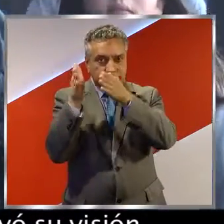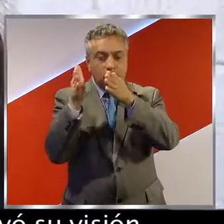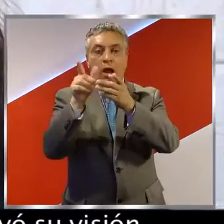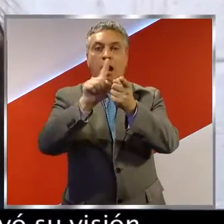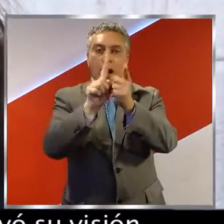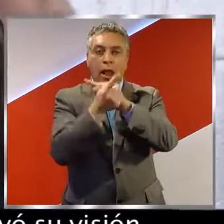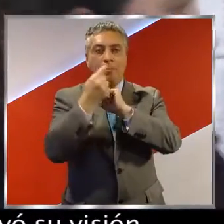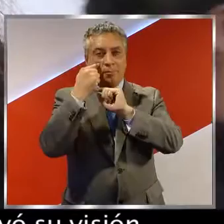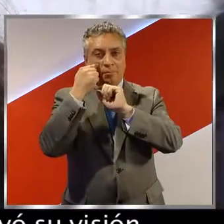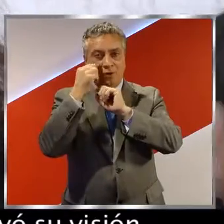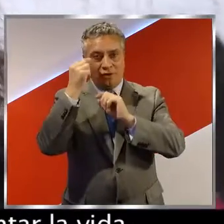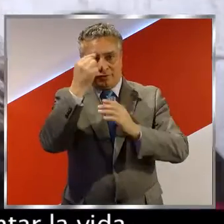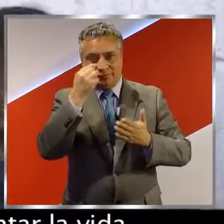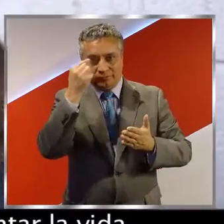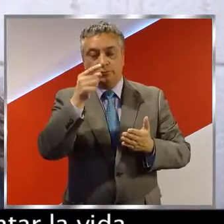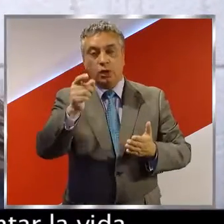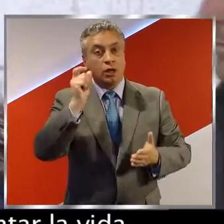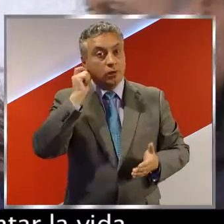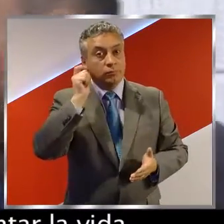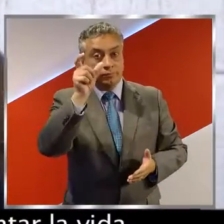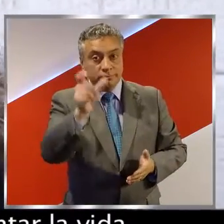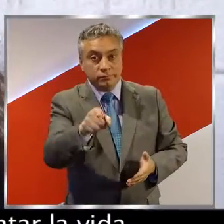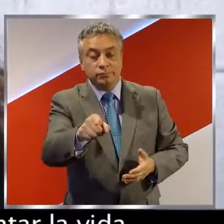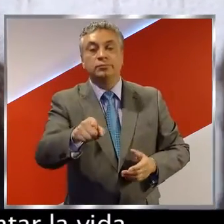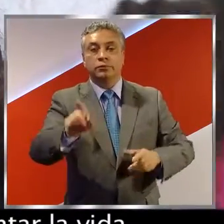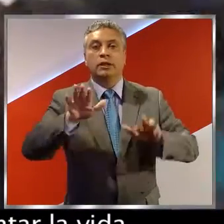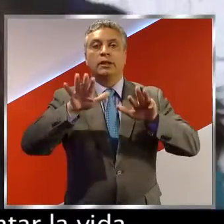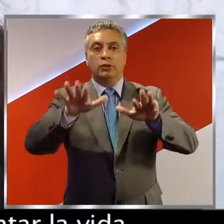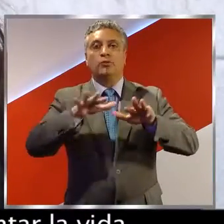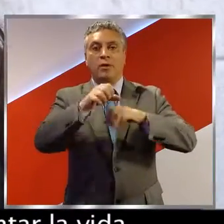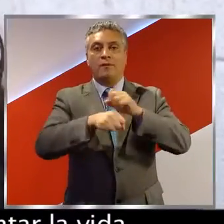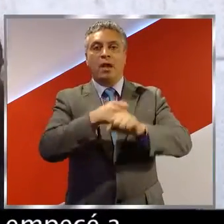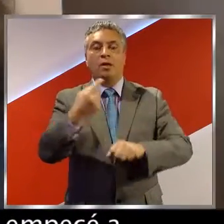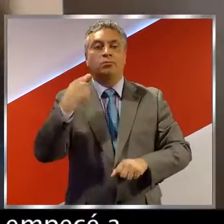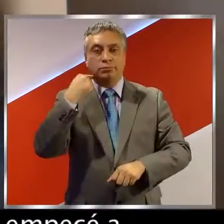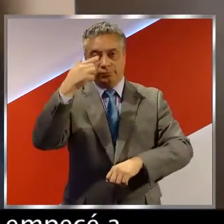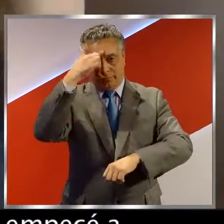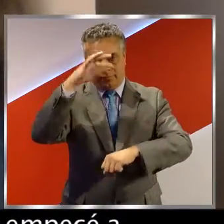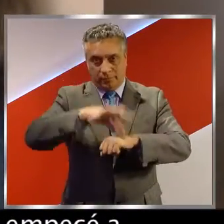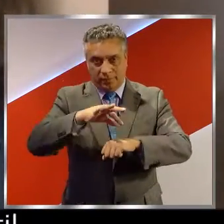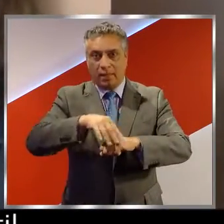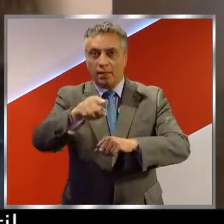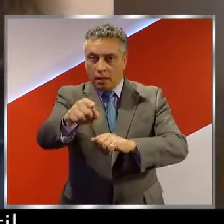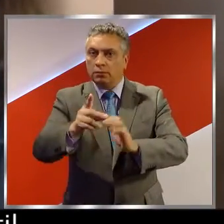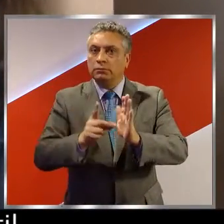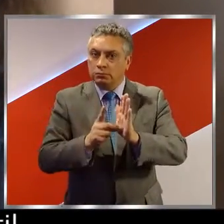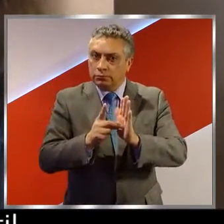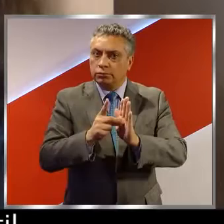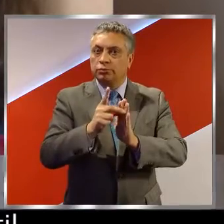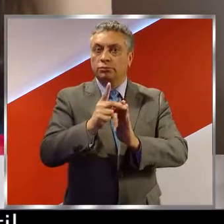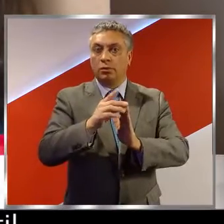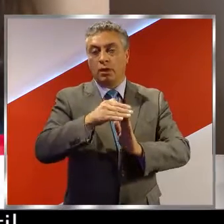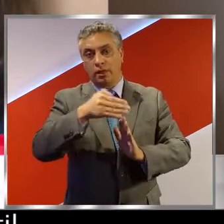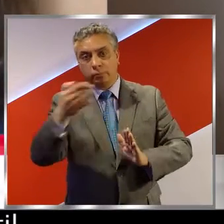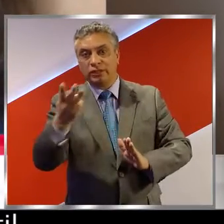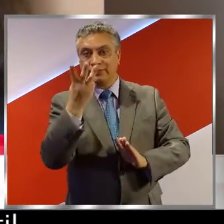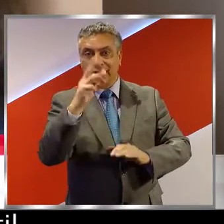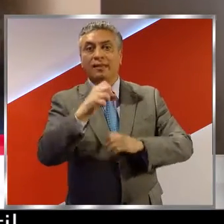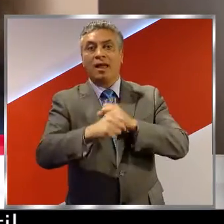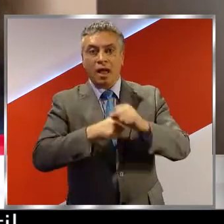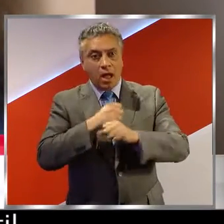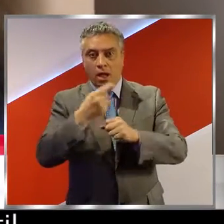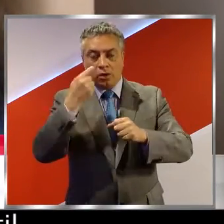años, disminuyó su visión y también las ganas de enfrentar la vida. Con esta enfermedad yo me empecé a sentir muy, muy inútil.